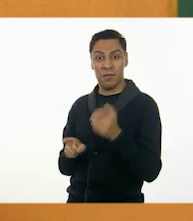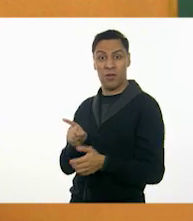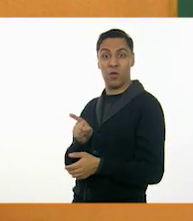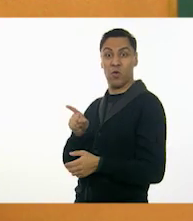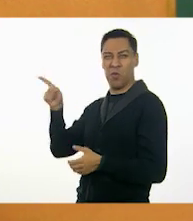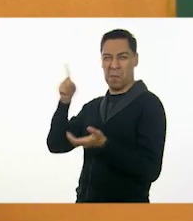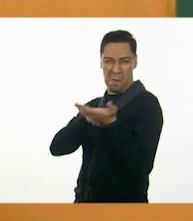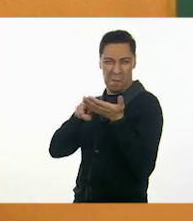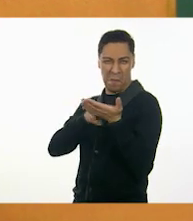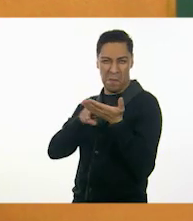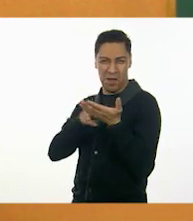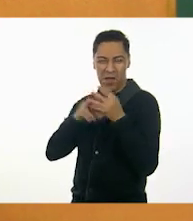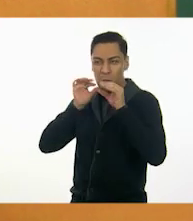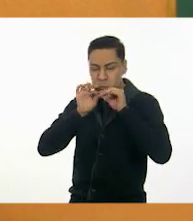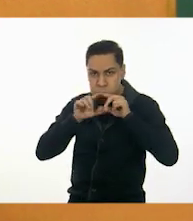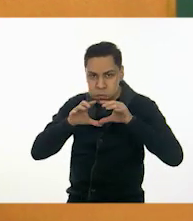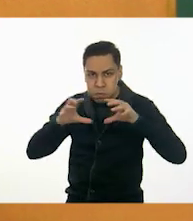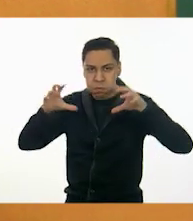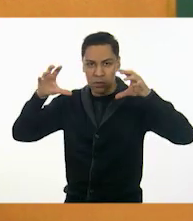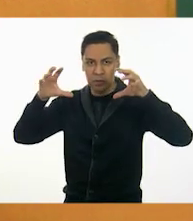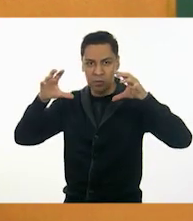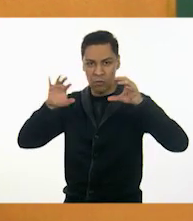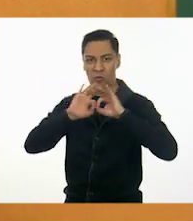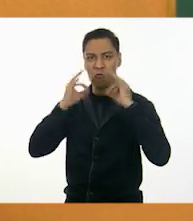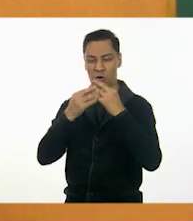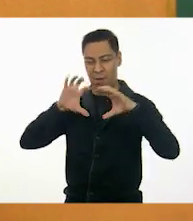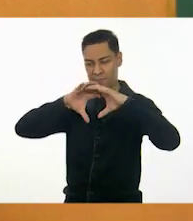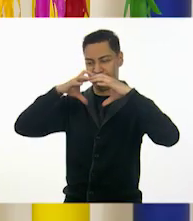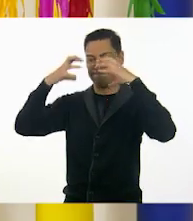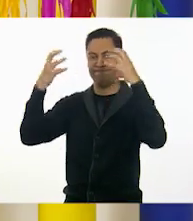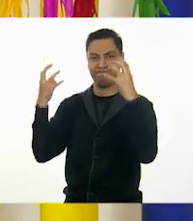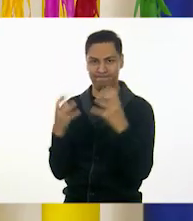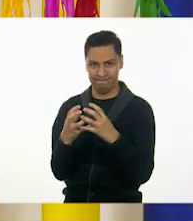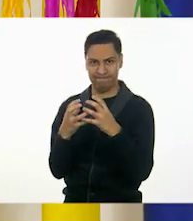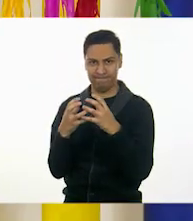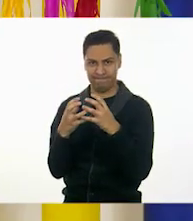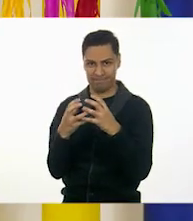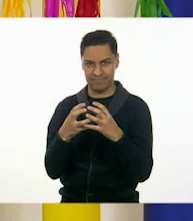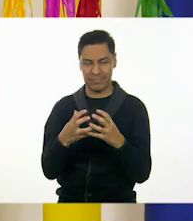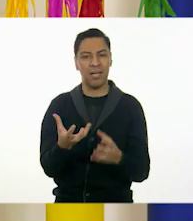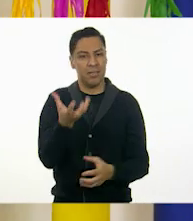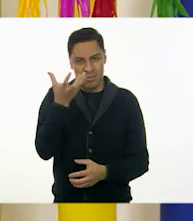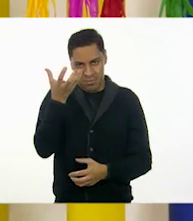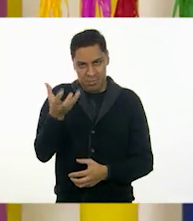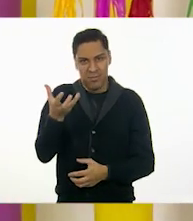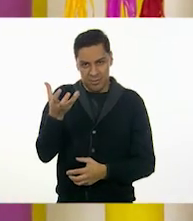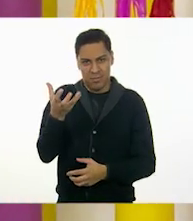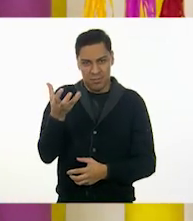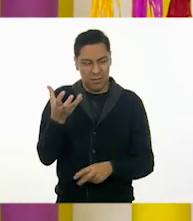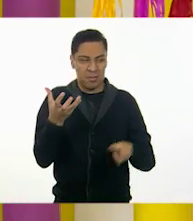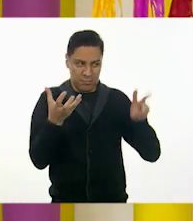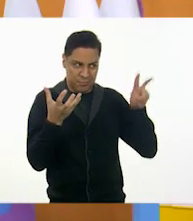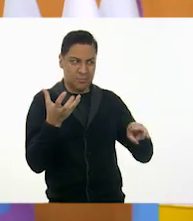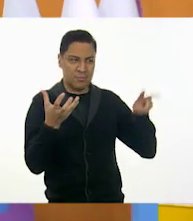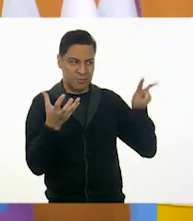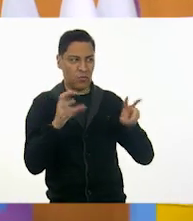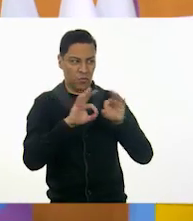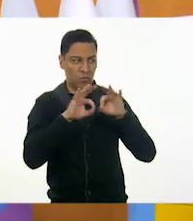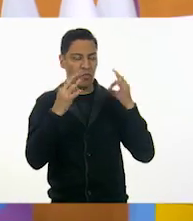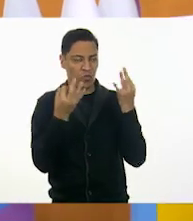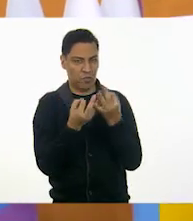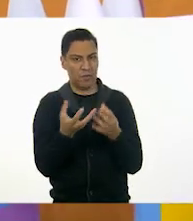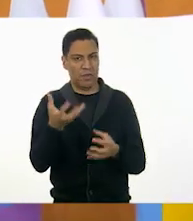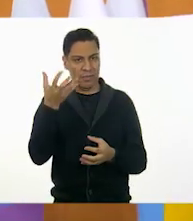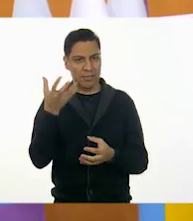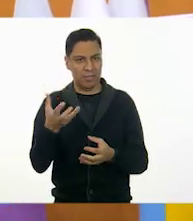Que tiene forma de círculo. Sí, verdad. Es una esfera. Muy Es una esfera. Exactamente. Bueno, pues hoy